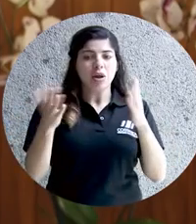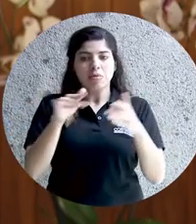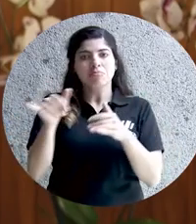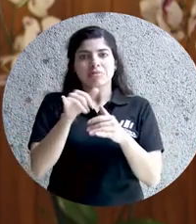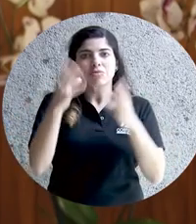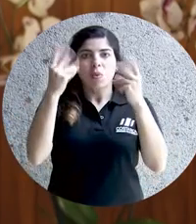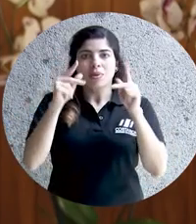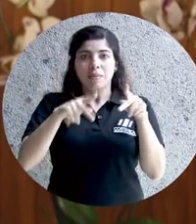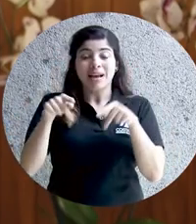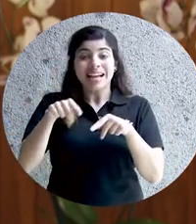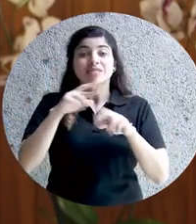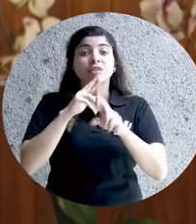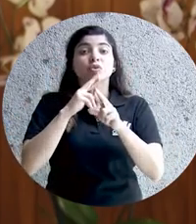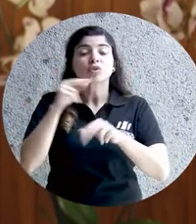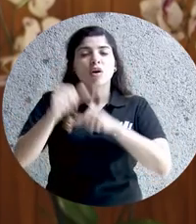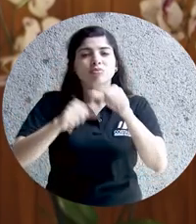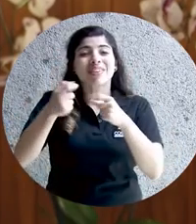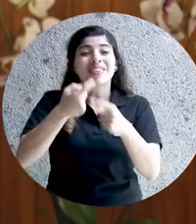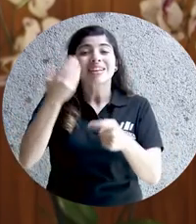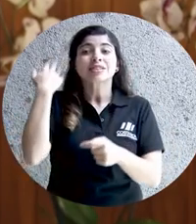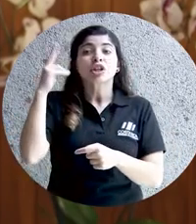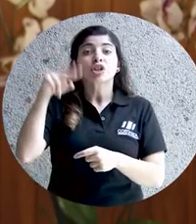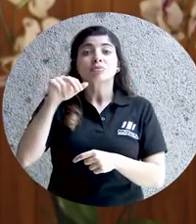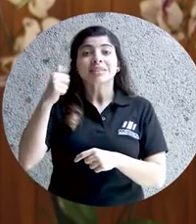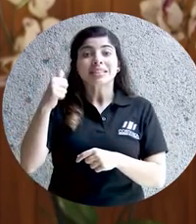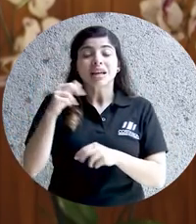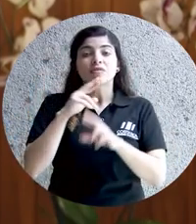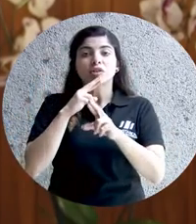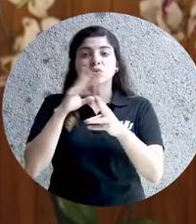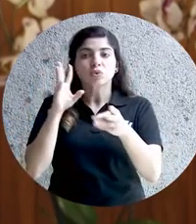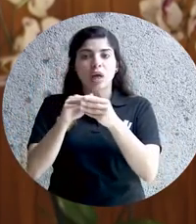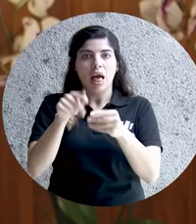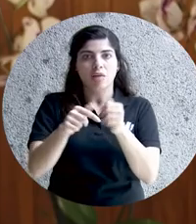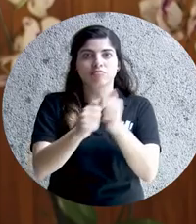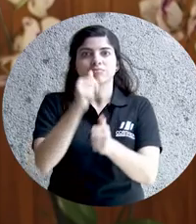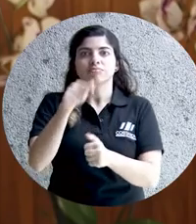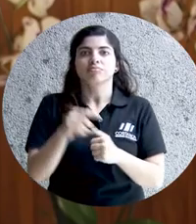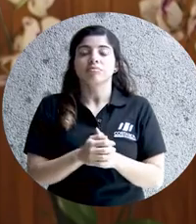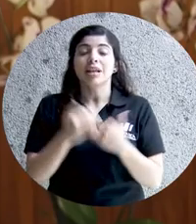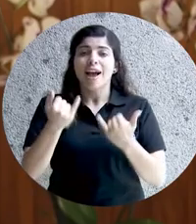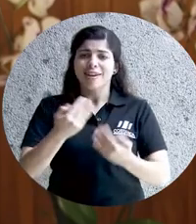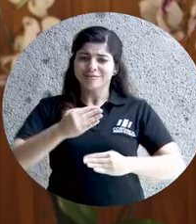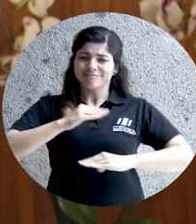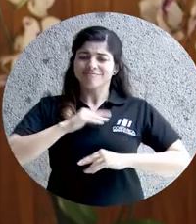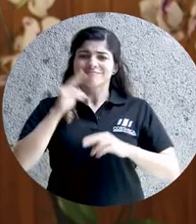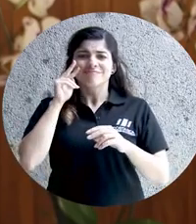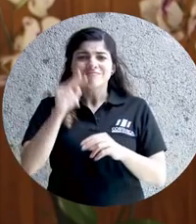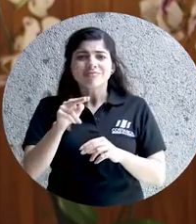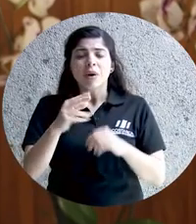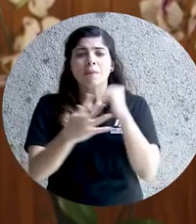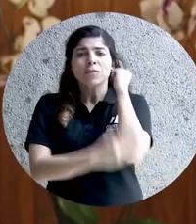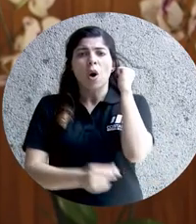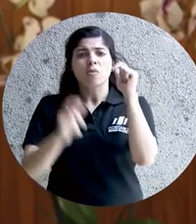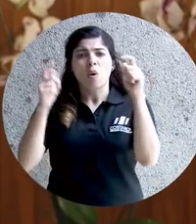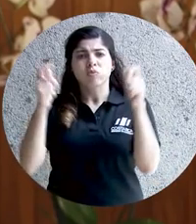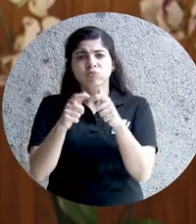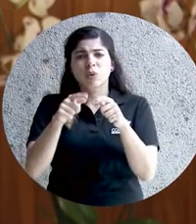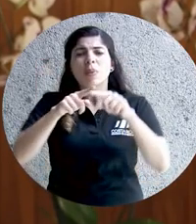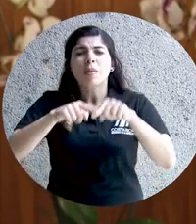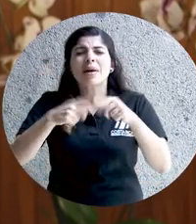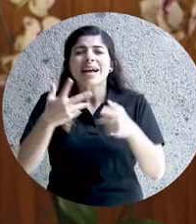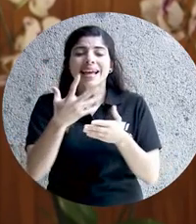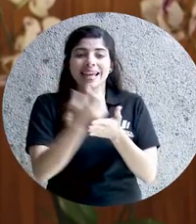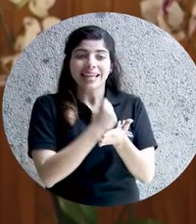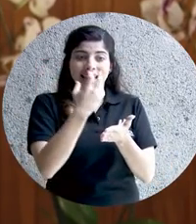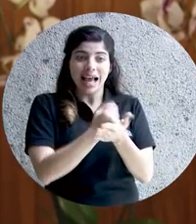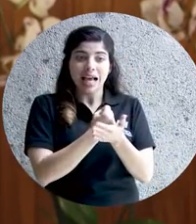resultados en la lucha contra la pobreza desde el 2010. Hoy vemos con satisfacción la reducción en la pobreza medida por